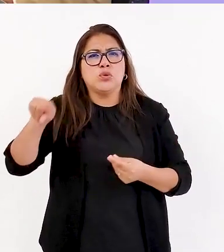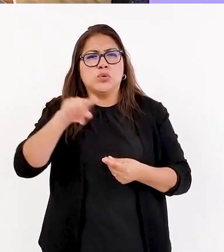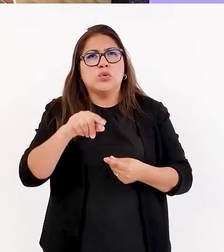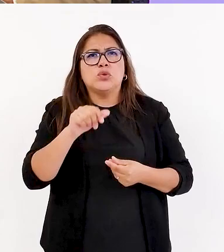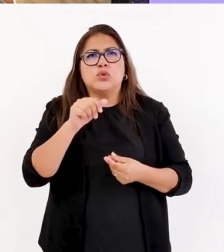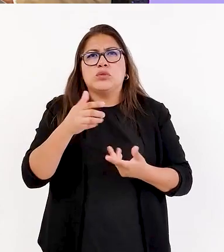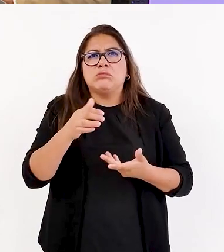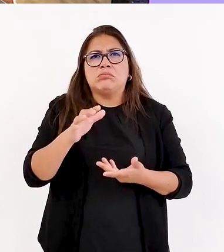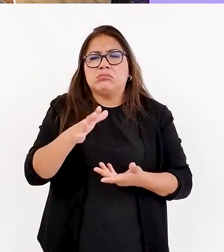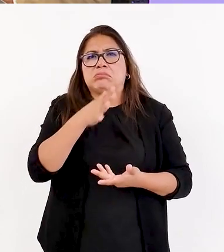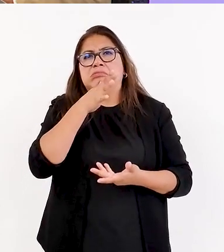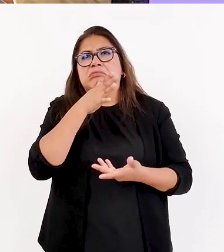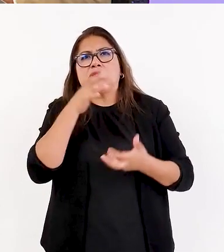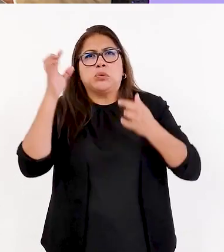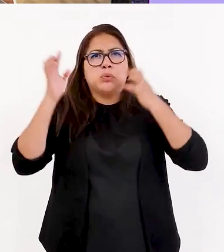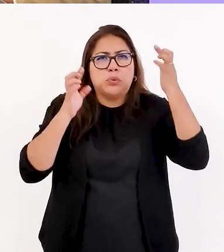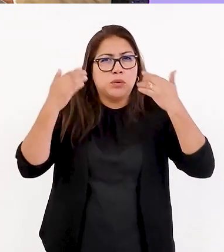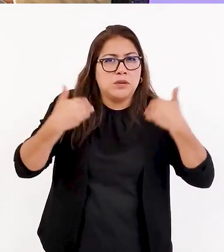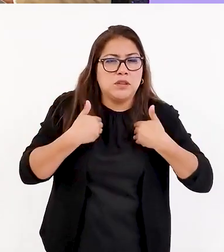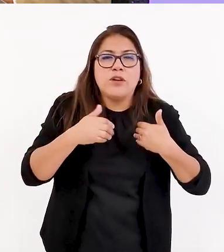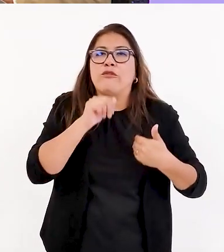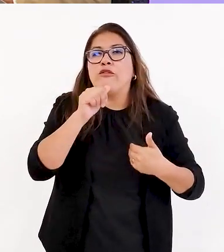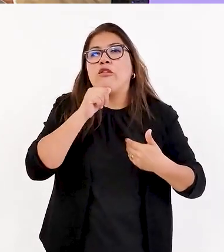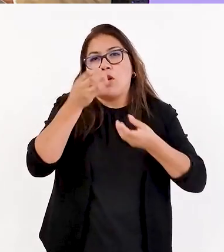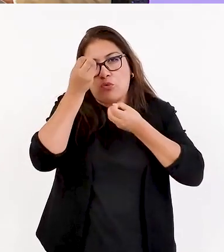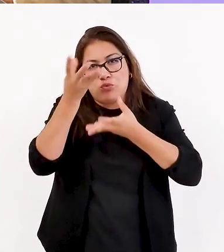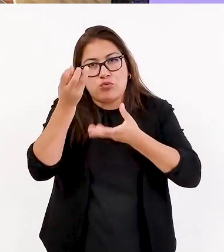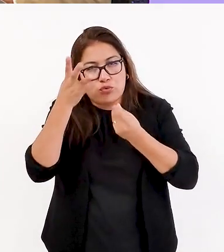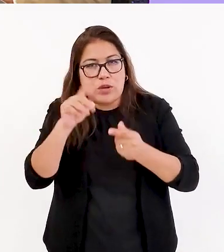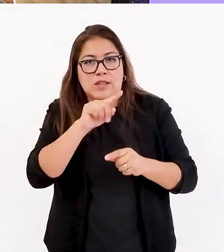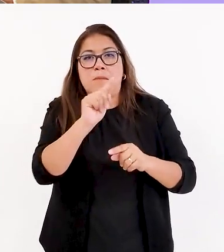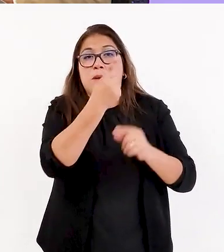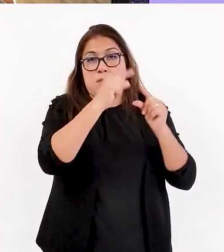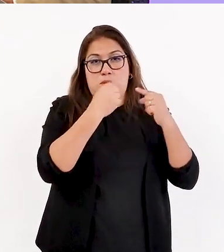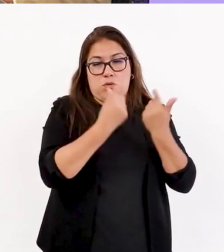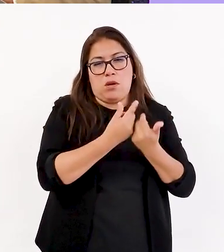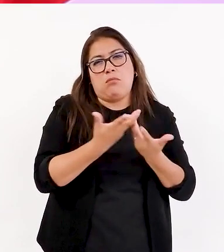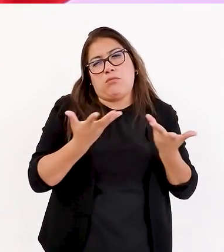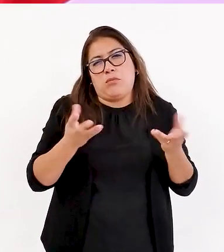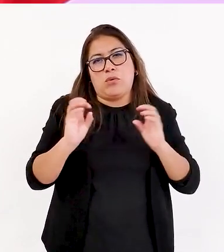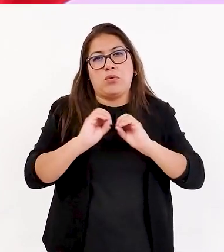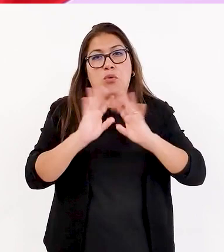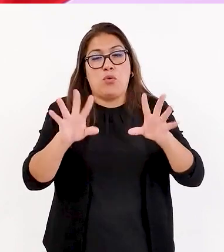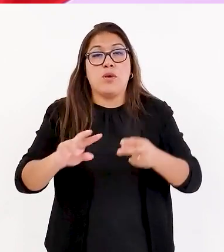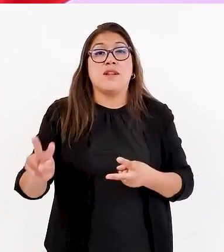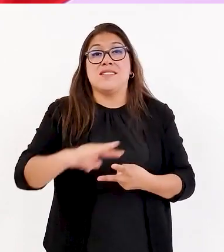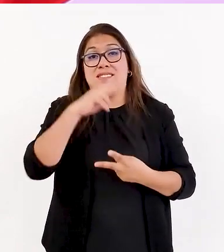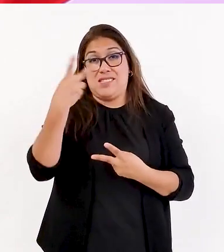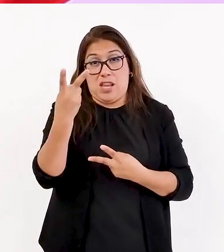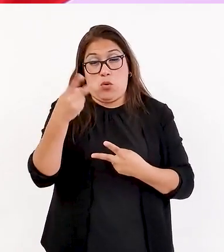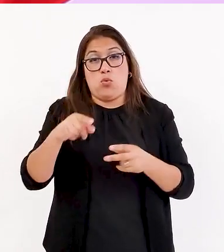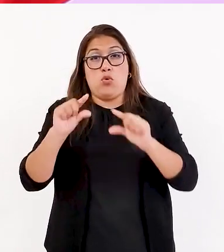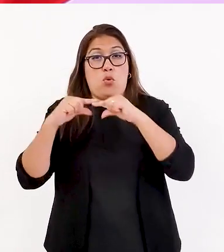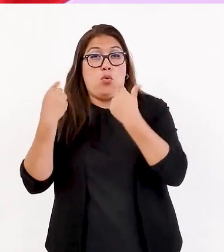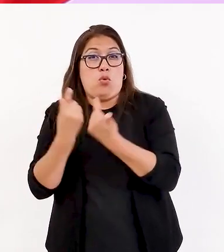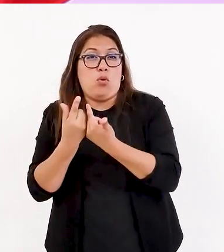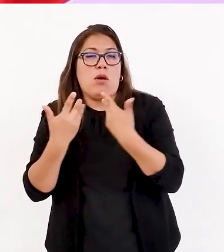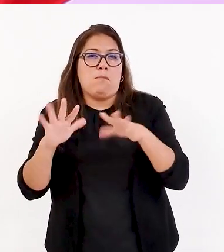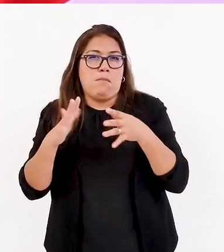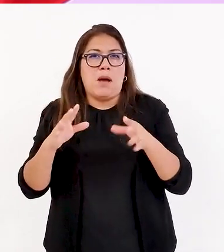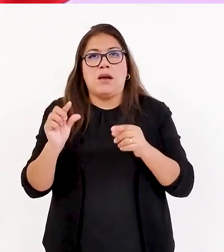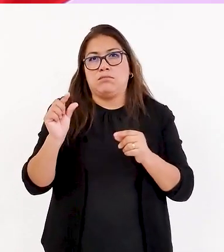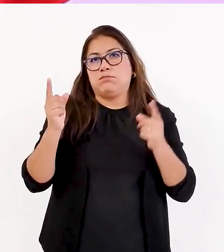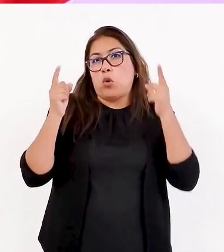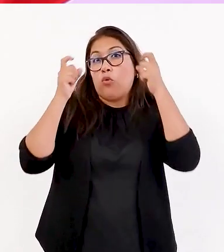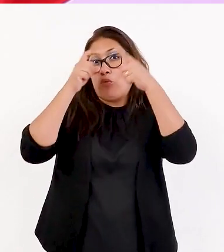falta de información. Entonces, trasladamos la información. Ese es un primer nivel. Pero, obviamente, hay un segundo nivel de casos que son mucho más